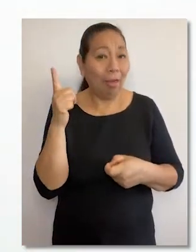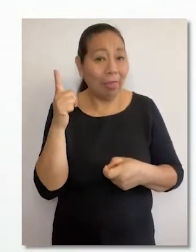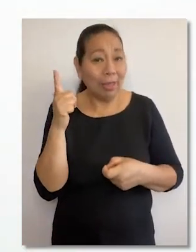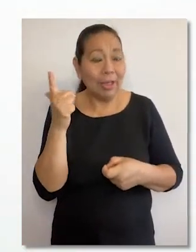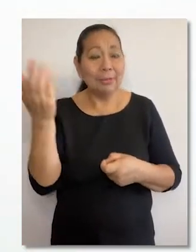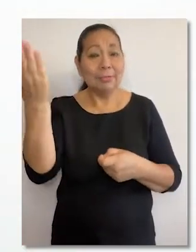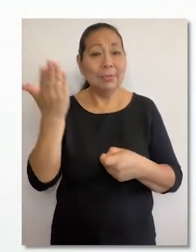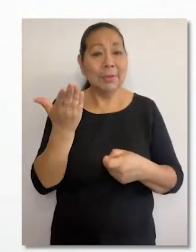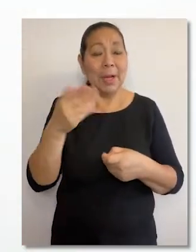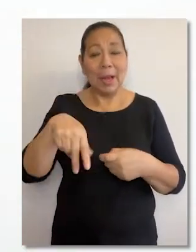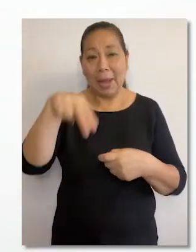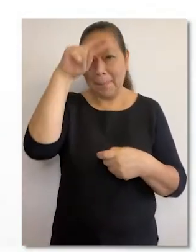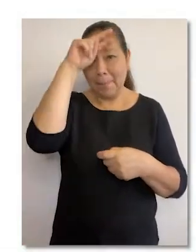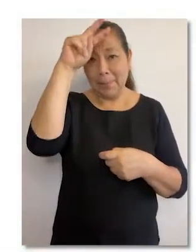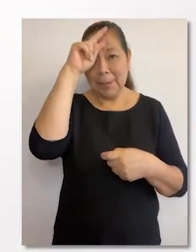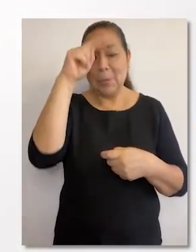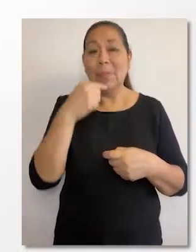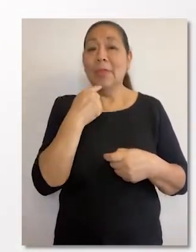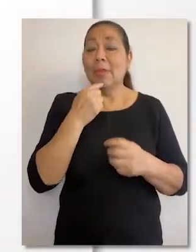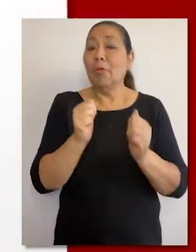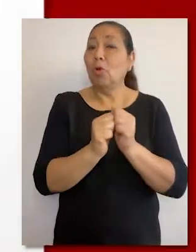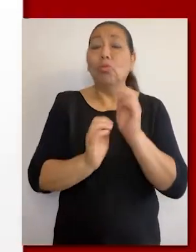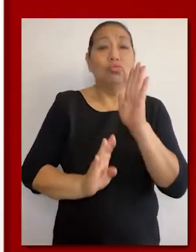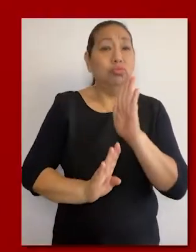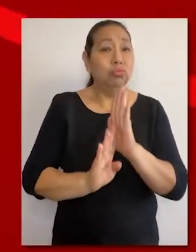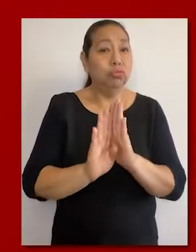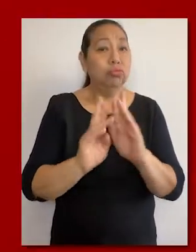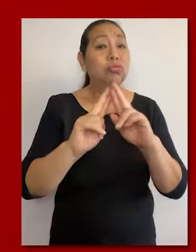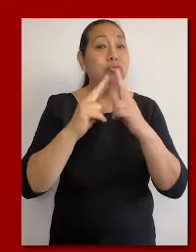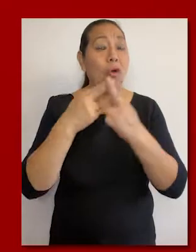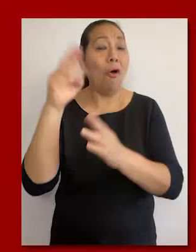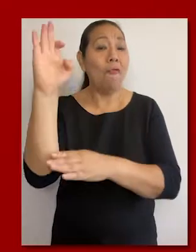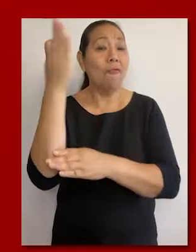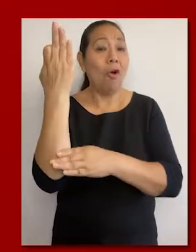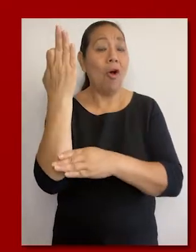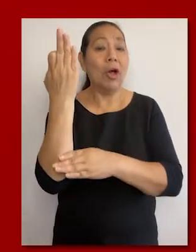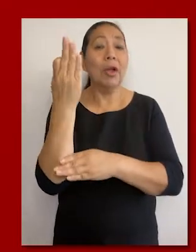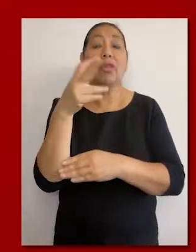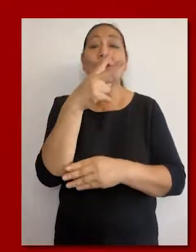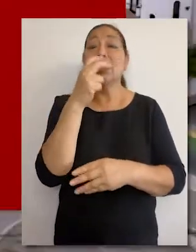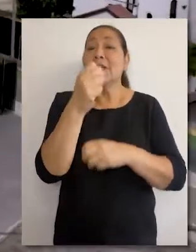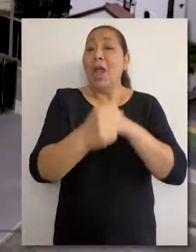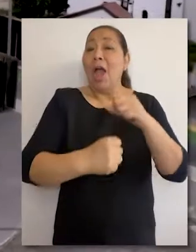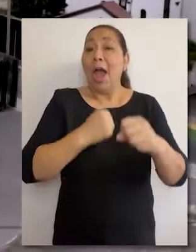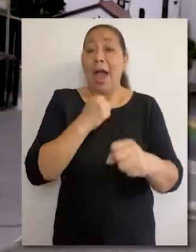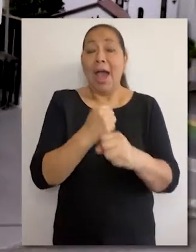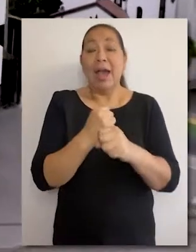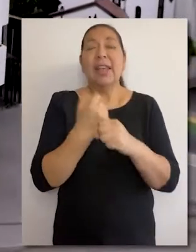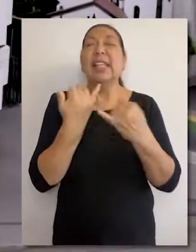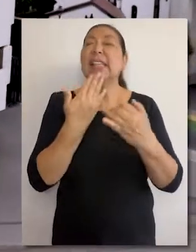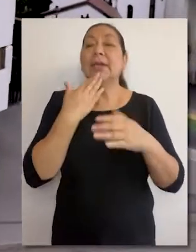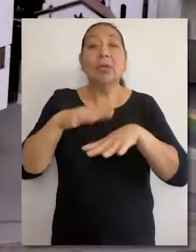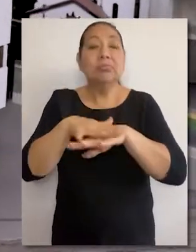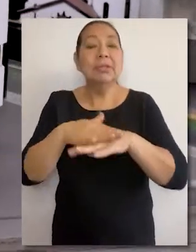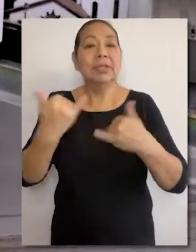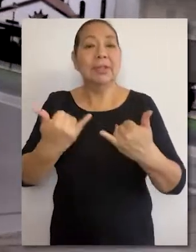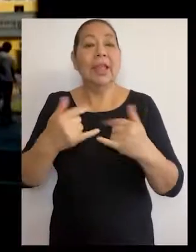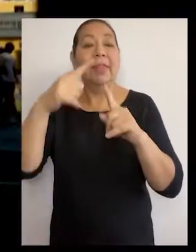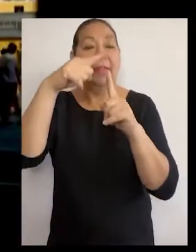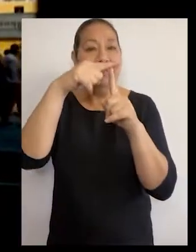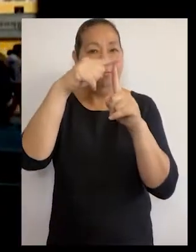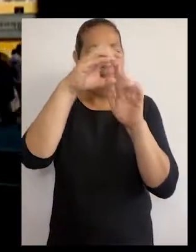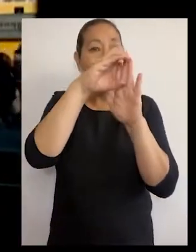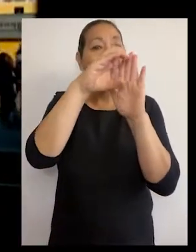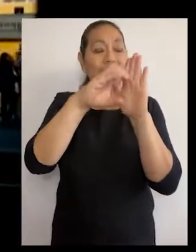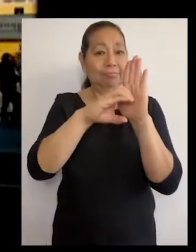y privado de nuestro país. Con éxito se realizó el Foro Mujer y Bicentenario que organizó el Tribunal Constitucional